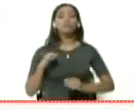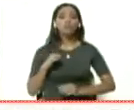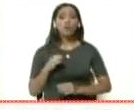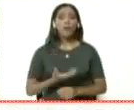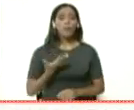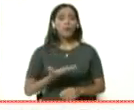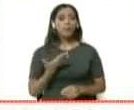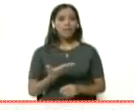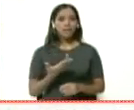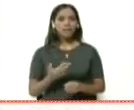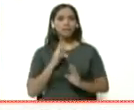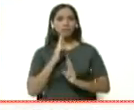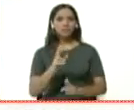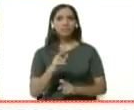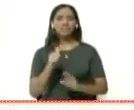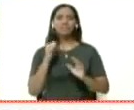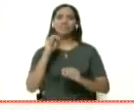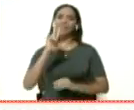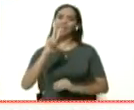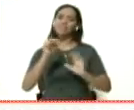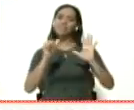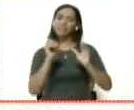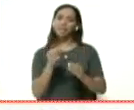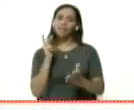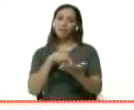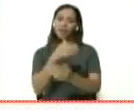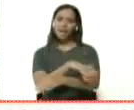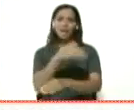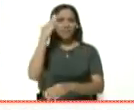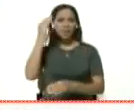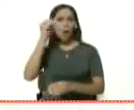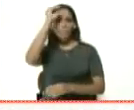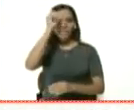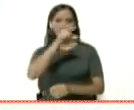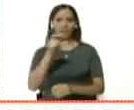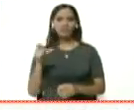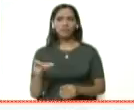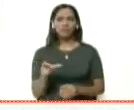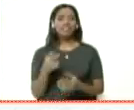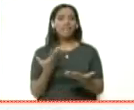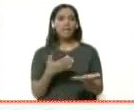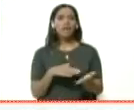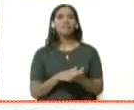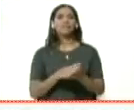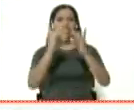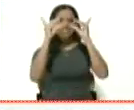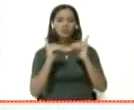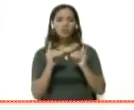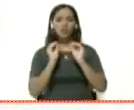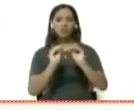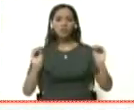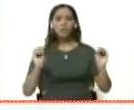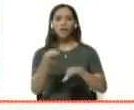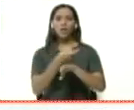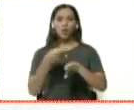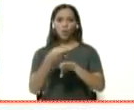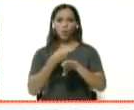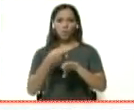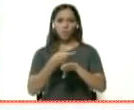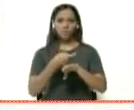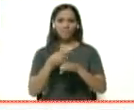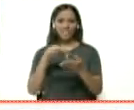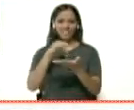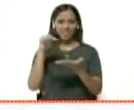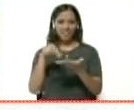reacciones. 360 salió a la calle para saber qué opina la gente de las recientes acciones anunciadas por el gobierno nacional.